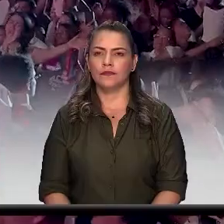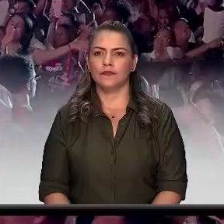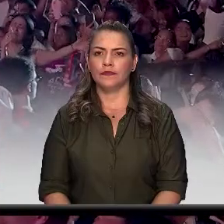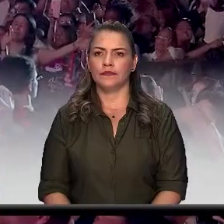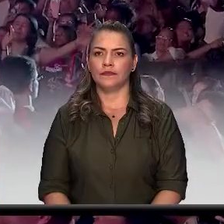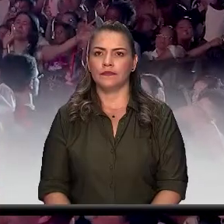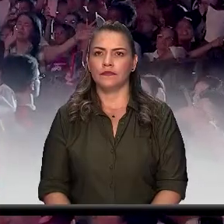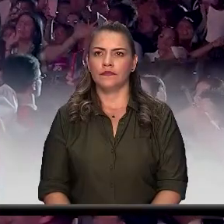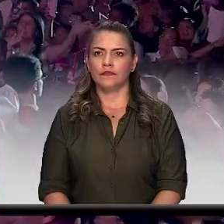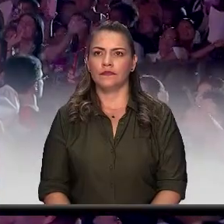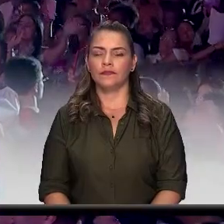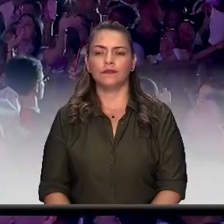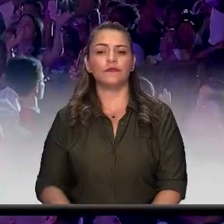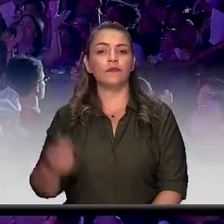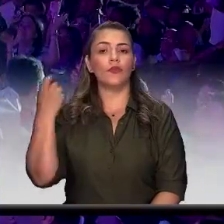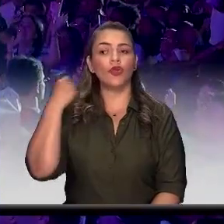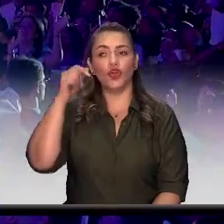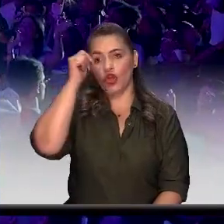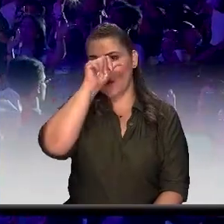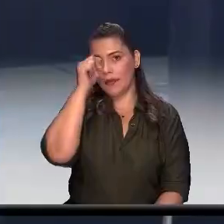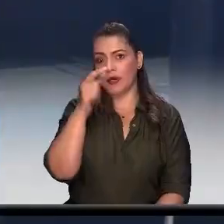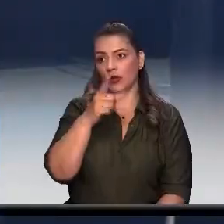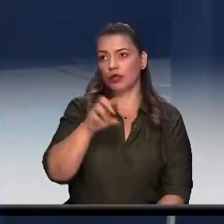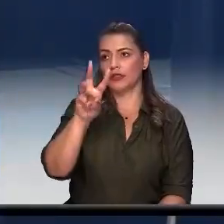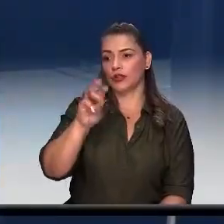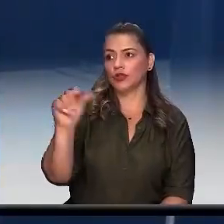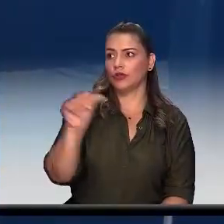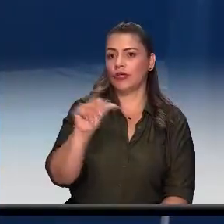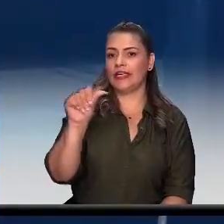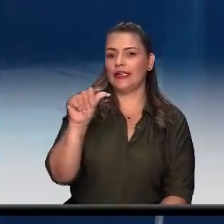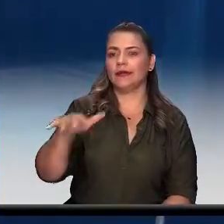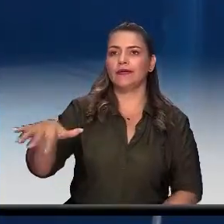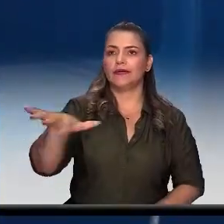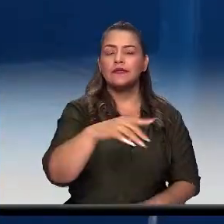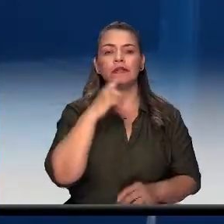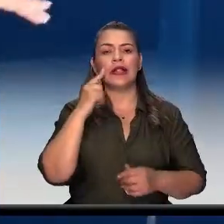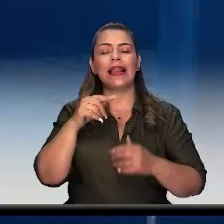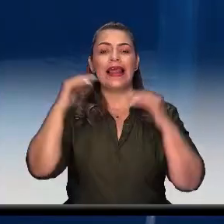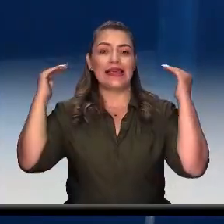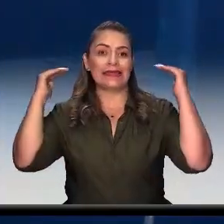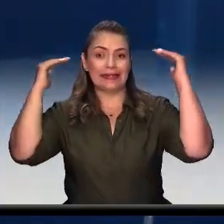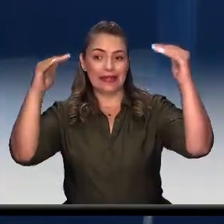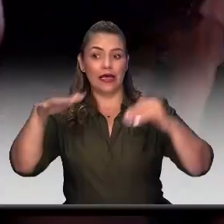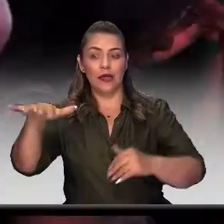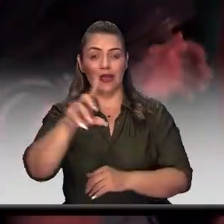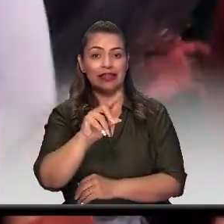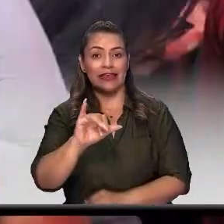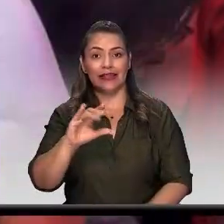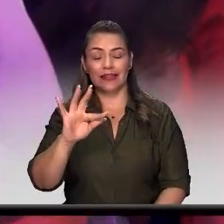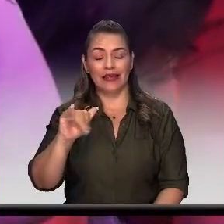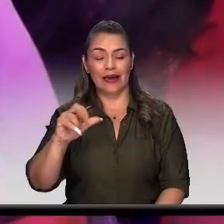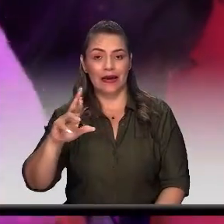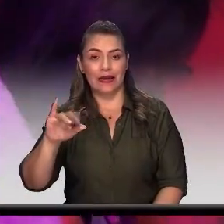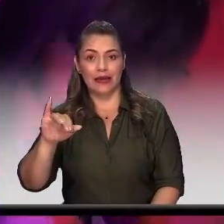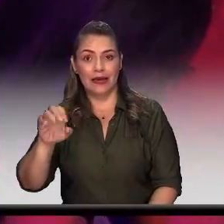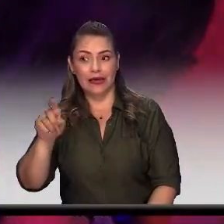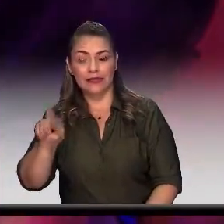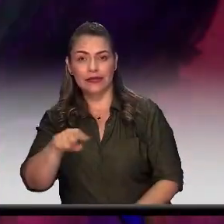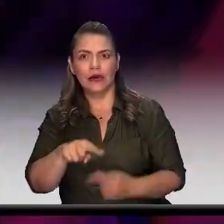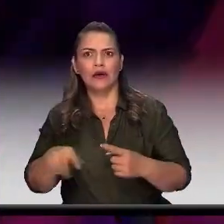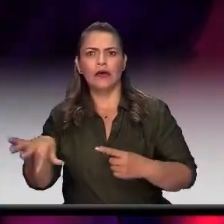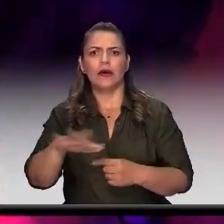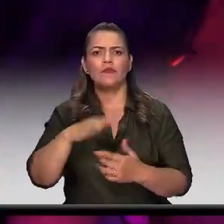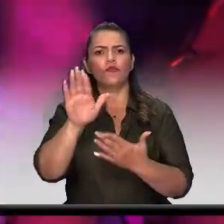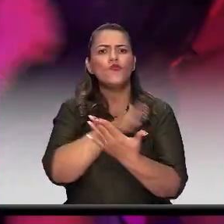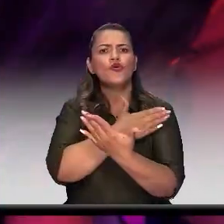El pasado domingo 18 de agosto el Estadio Metropolitano de Ditaires se convirtió en el epicentro de la música cristiana